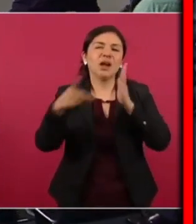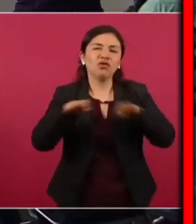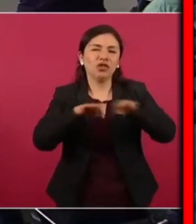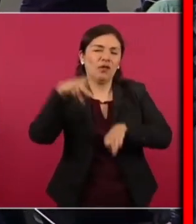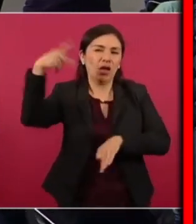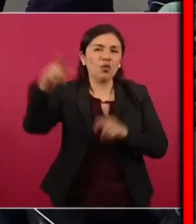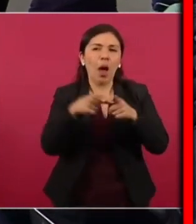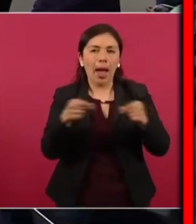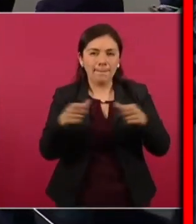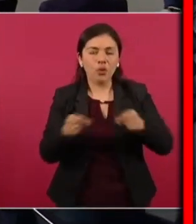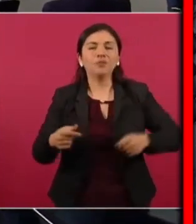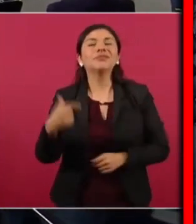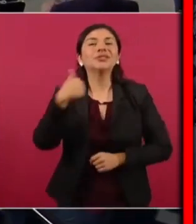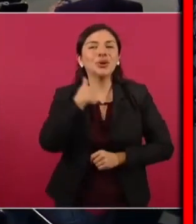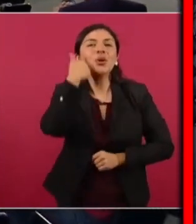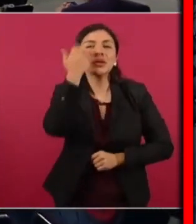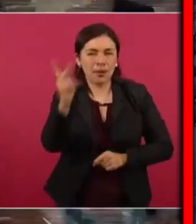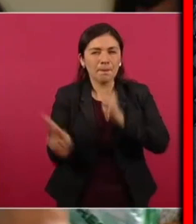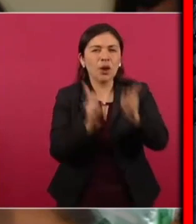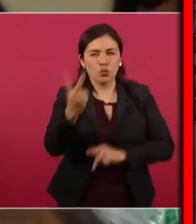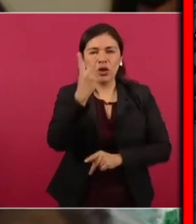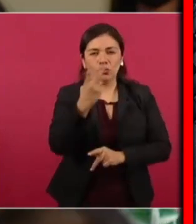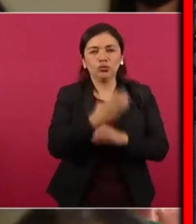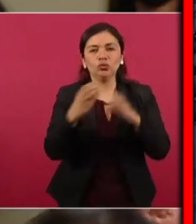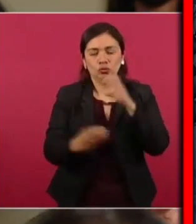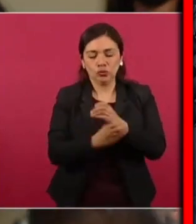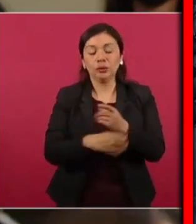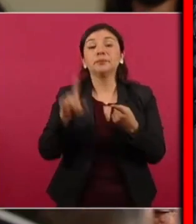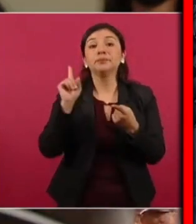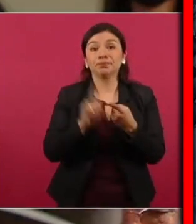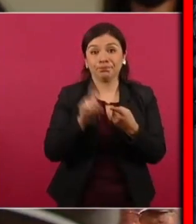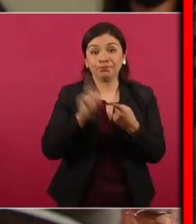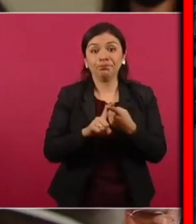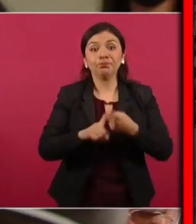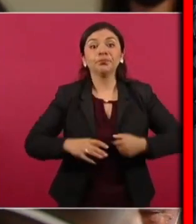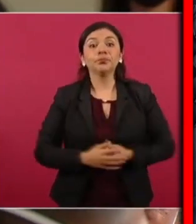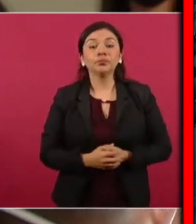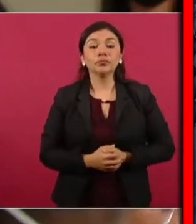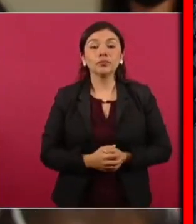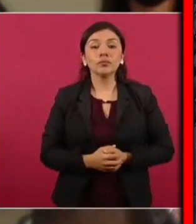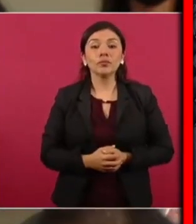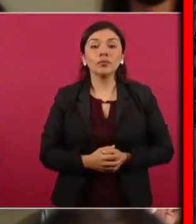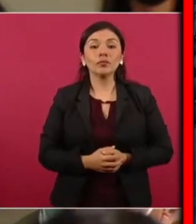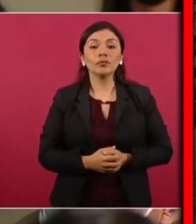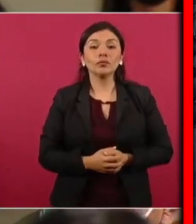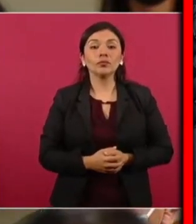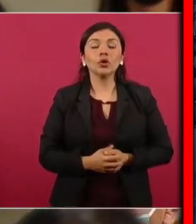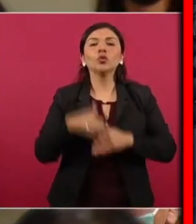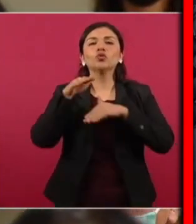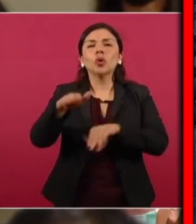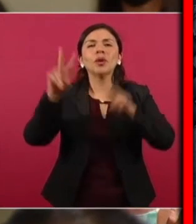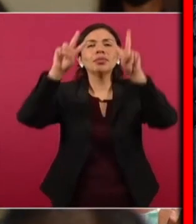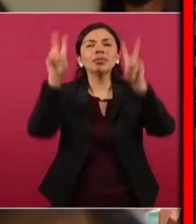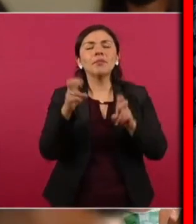me gustaría hacer dos preguntas mi primera pregunta es sobre la